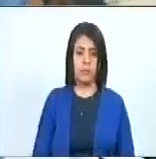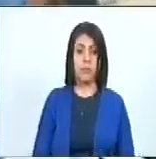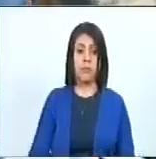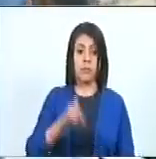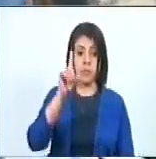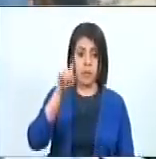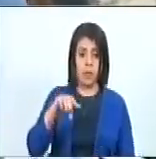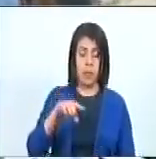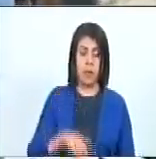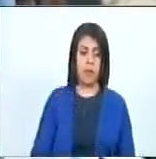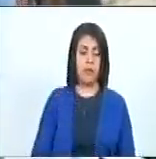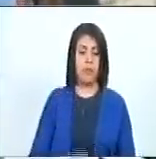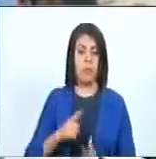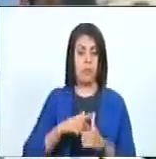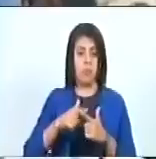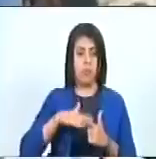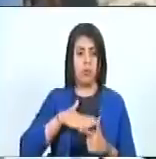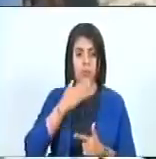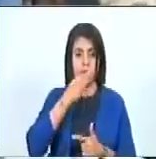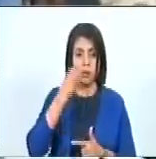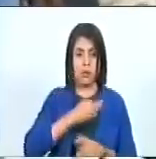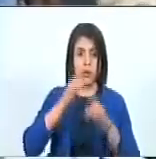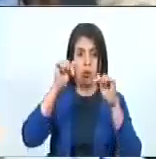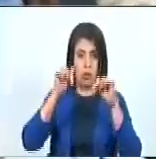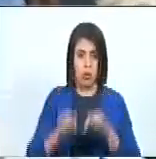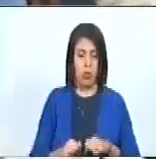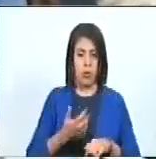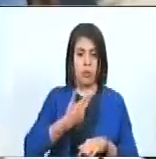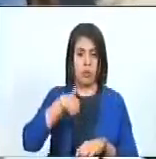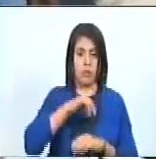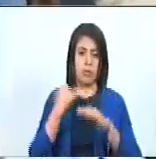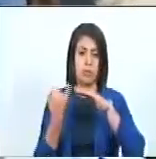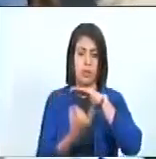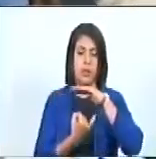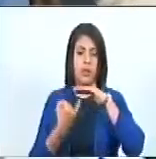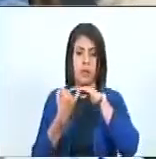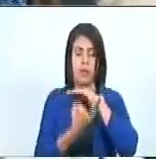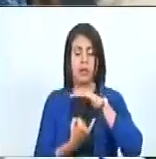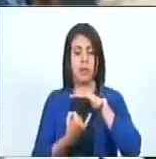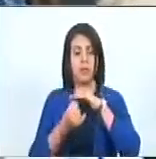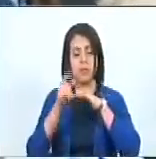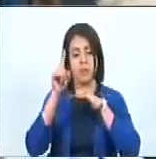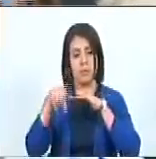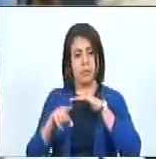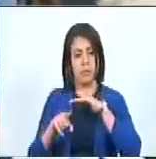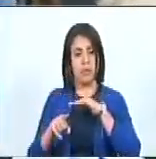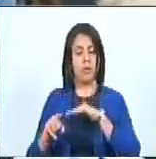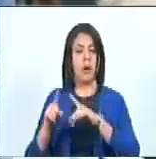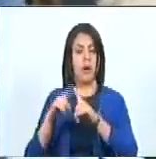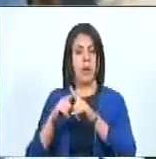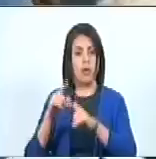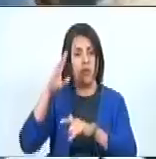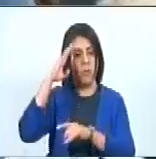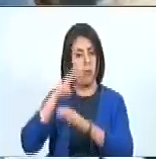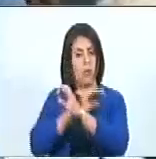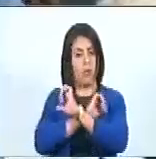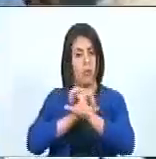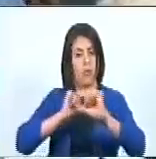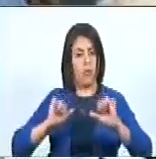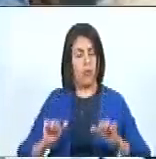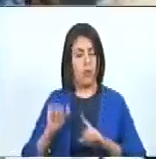Asimismo, podemos afirmar hoy que nuestras instituciones, tanto la Fuerza Armada